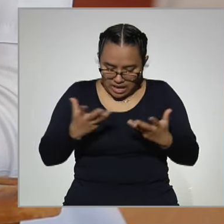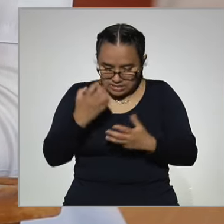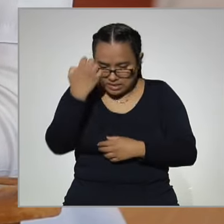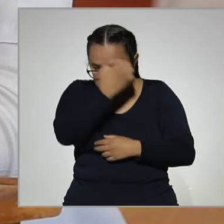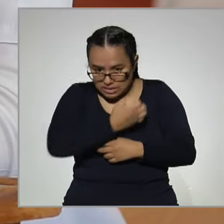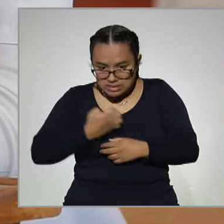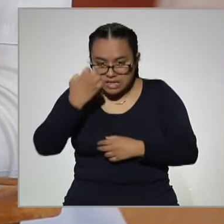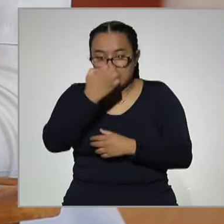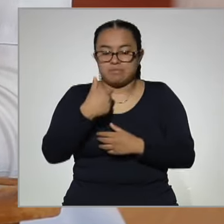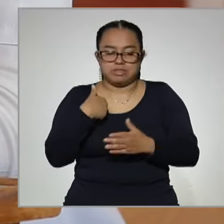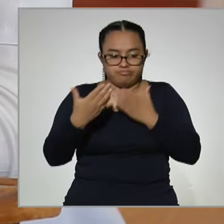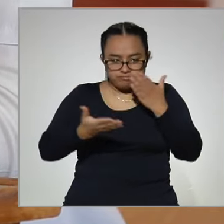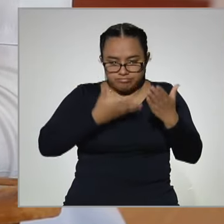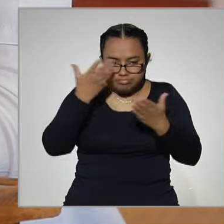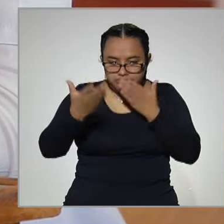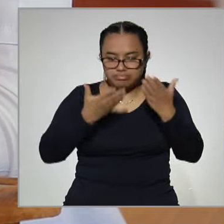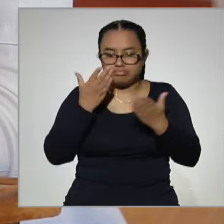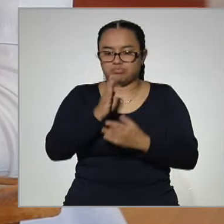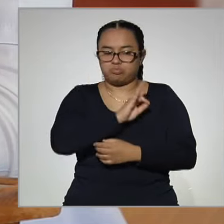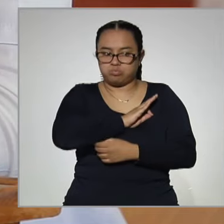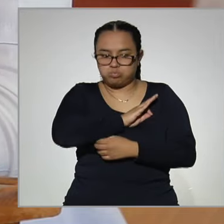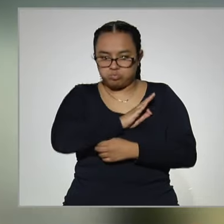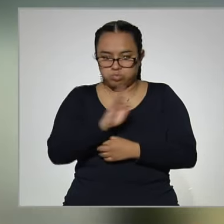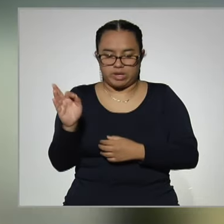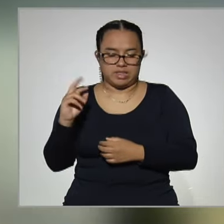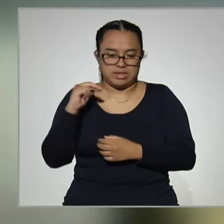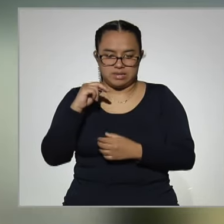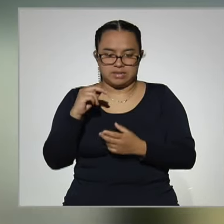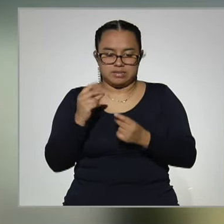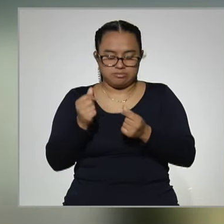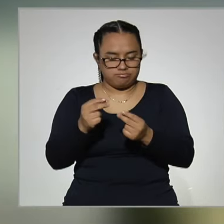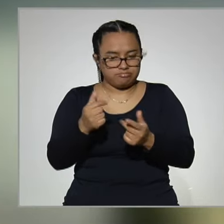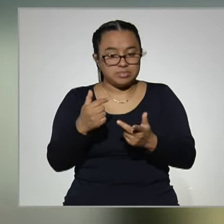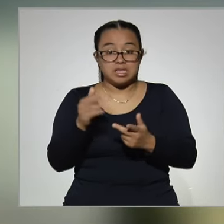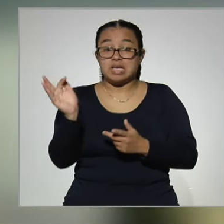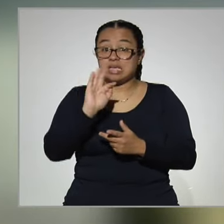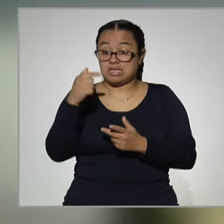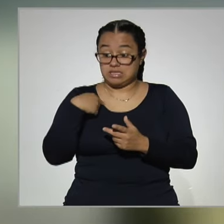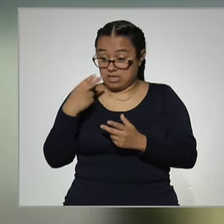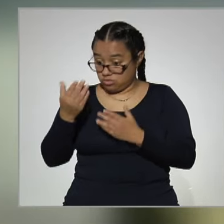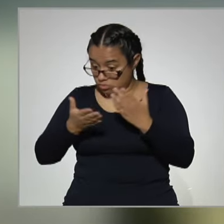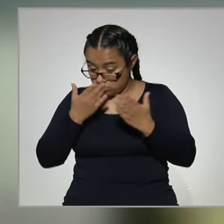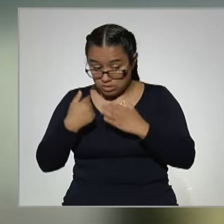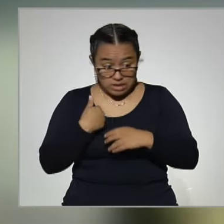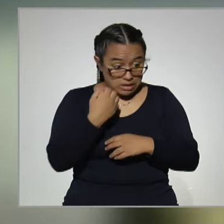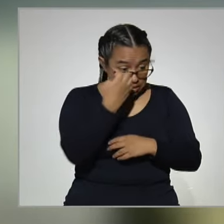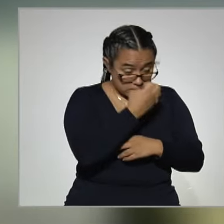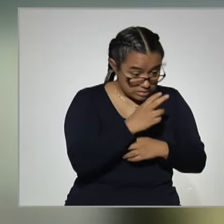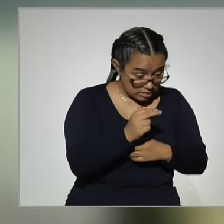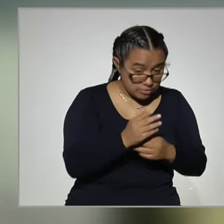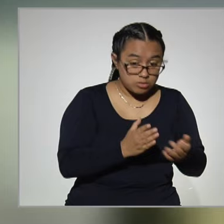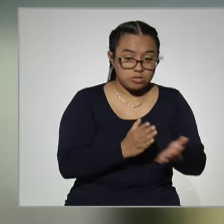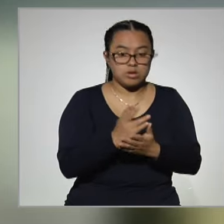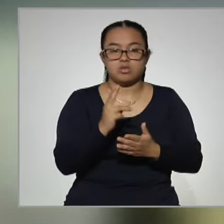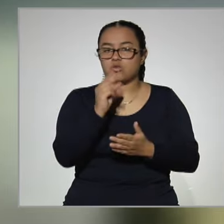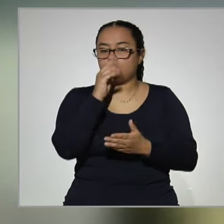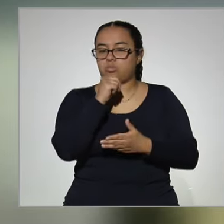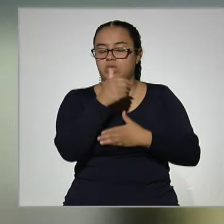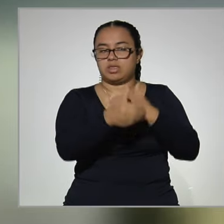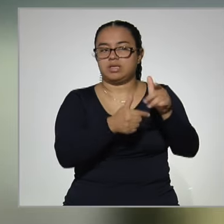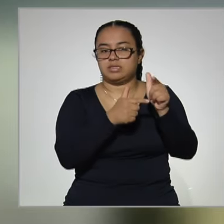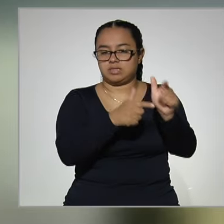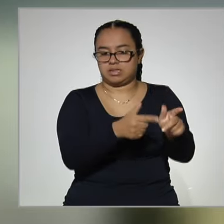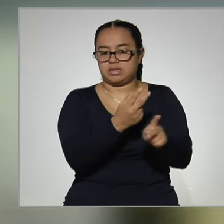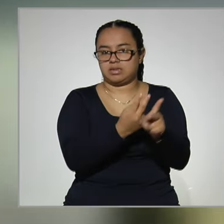exámenes, para poder estudiar a tiempo, nada. Si yo no estudia, no hago mi examen y no sigo avanzando con la